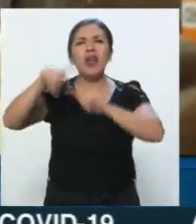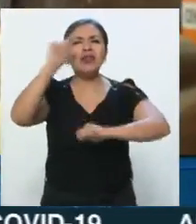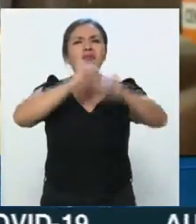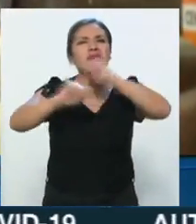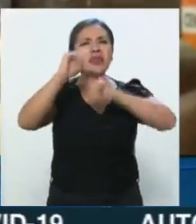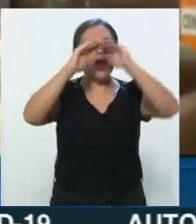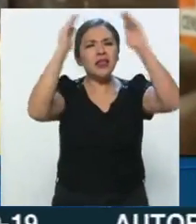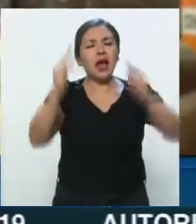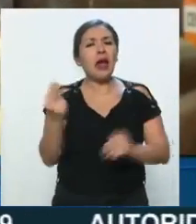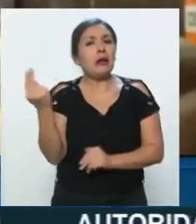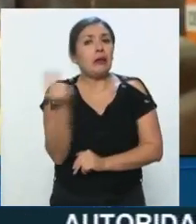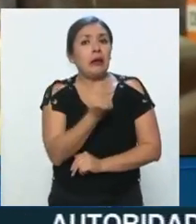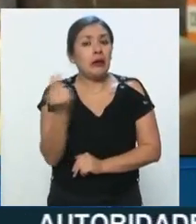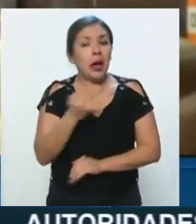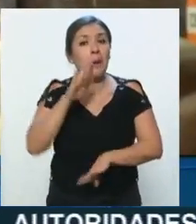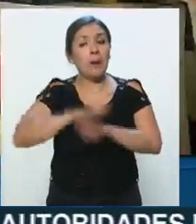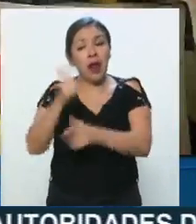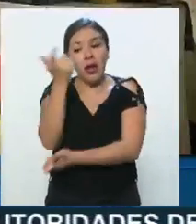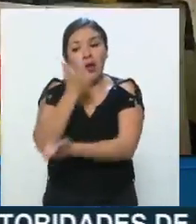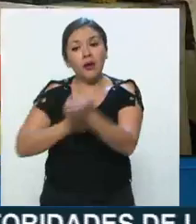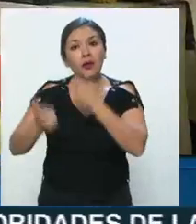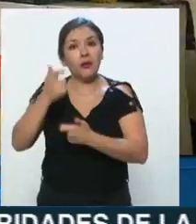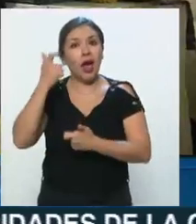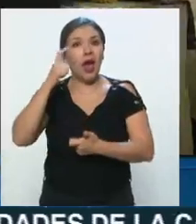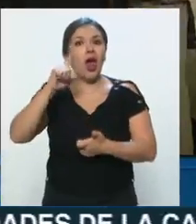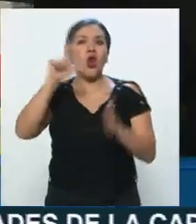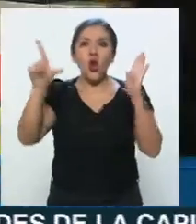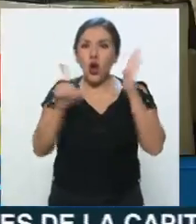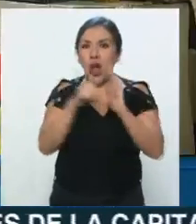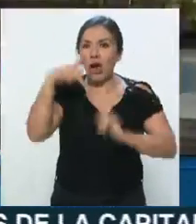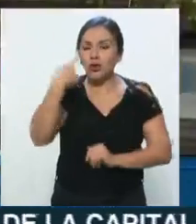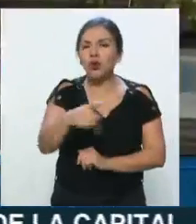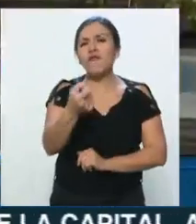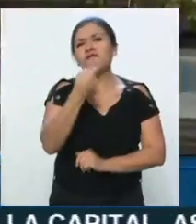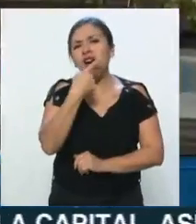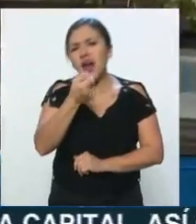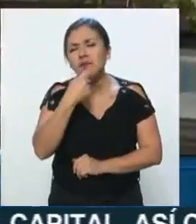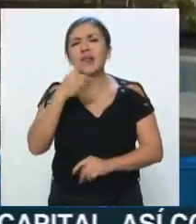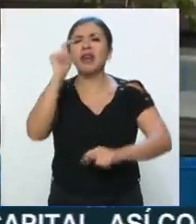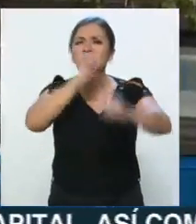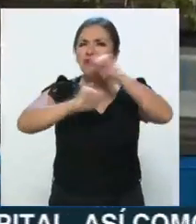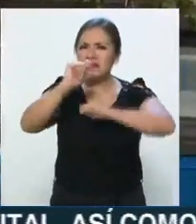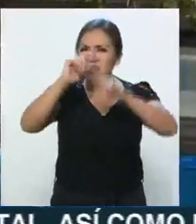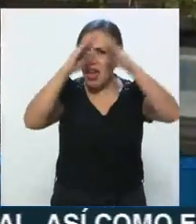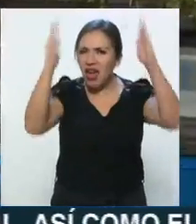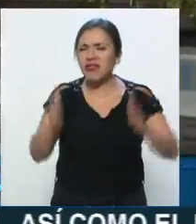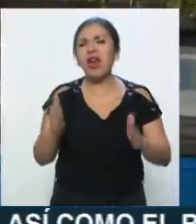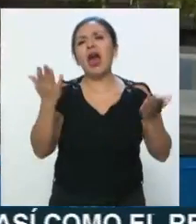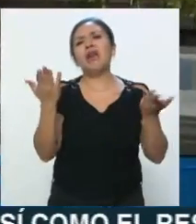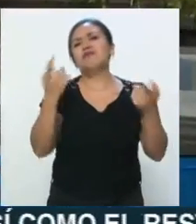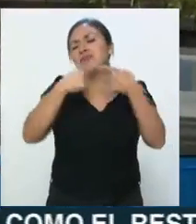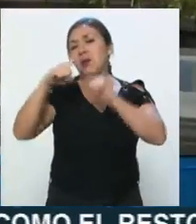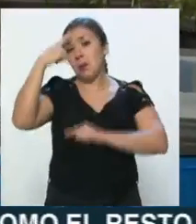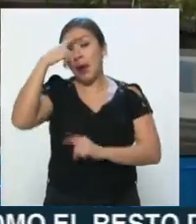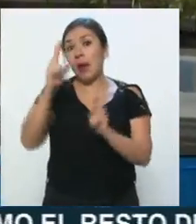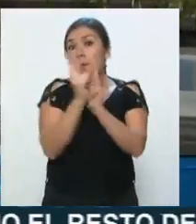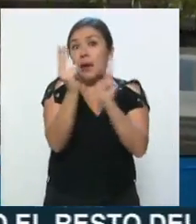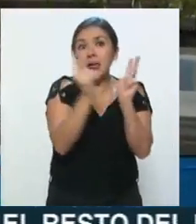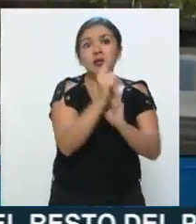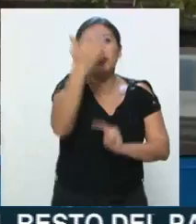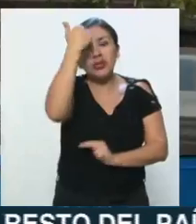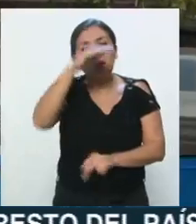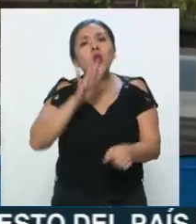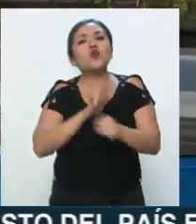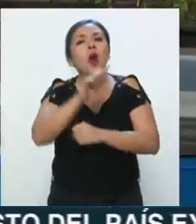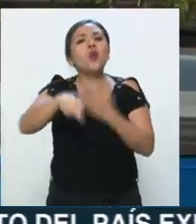esenciales de economía local, locales, comerciales, abarroteras, farmacias, para que los vecinos sepan cuáles tienen